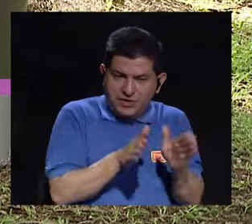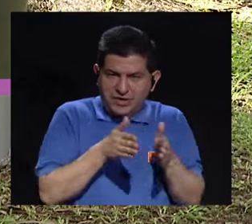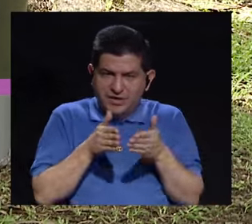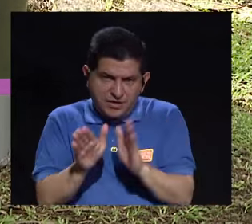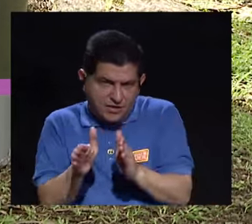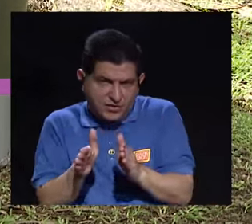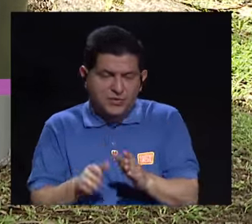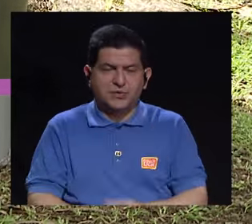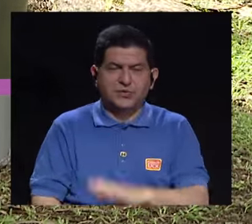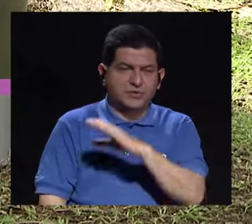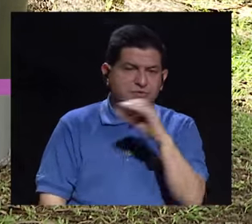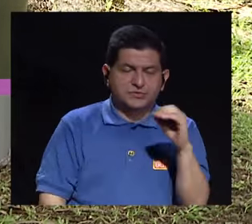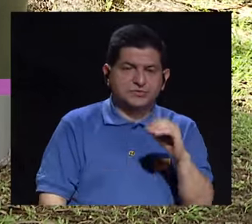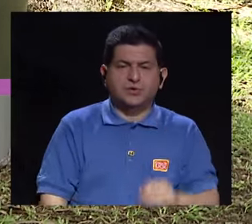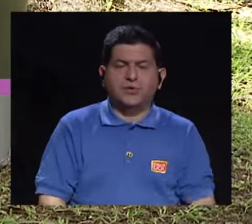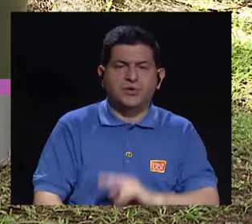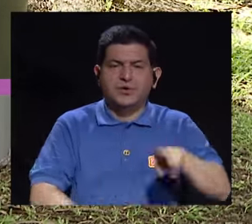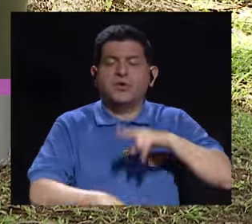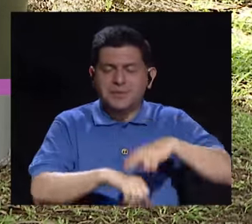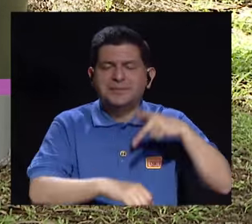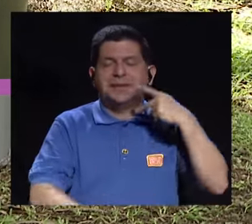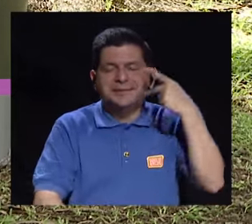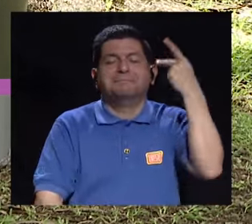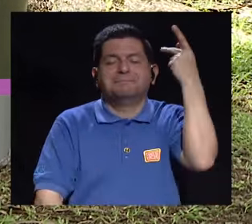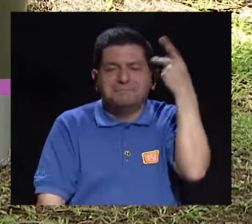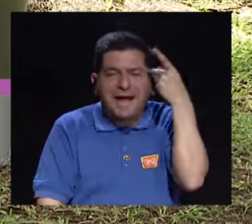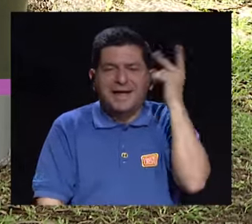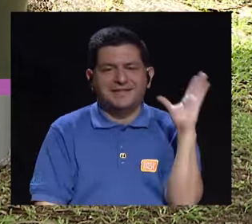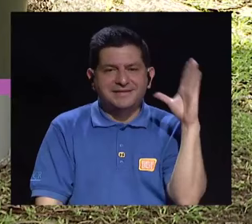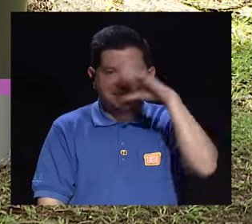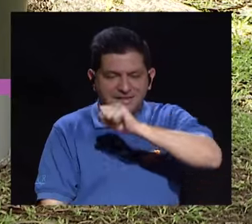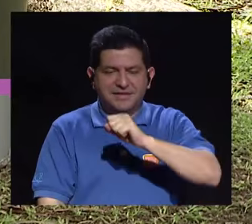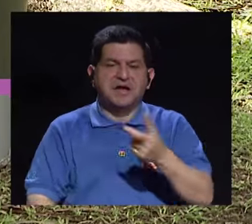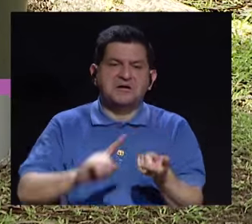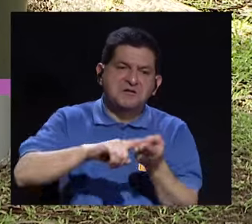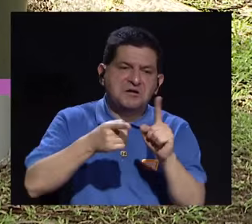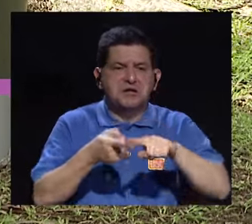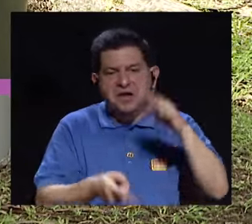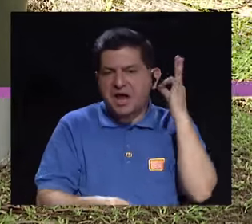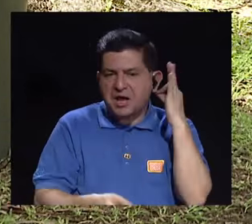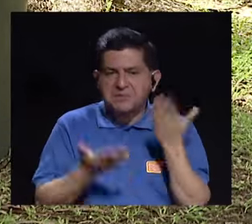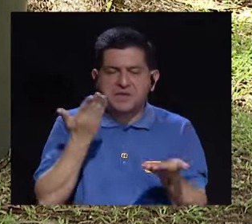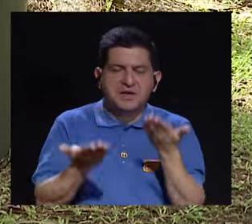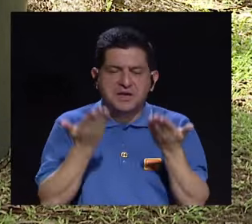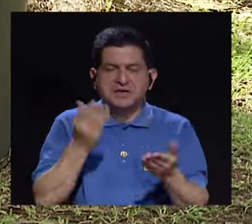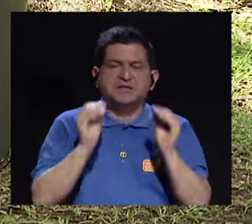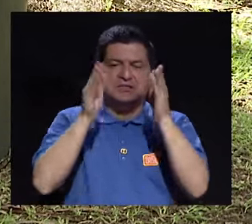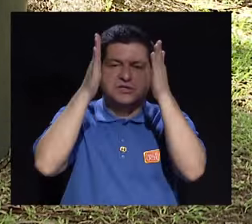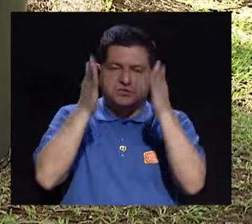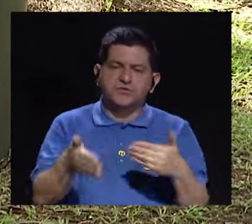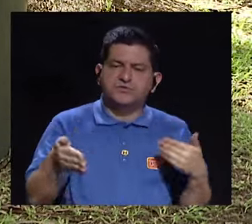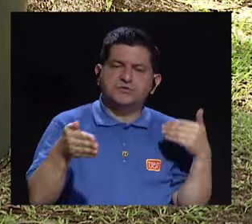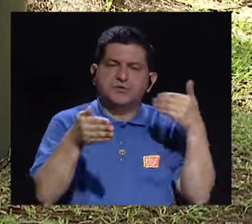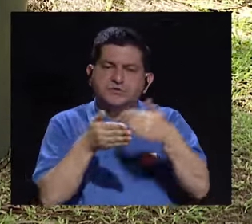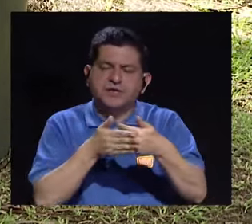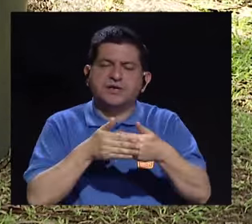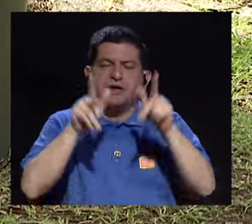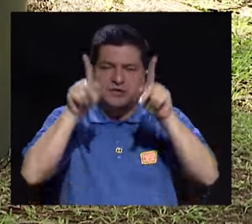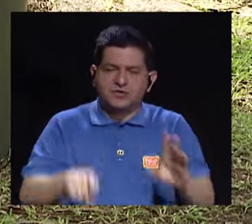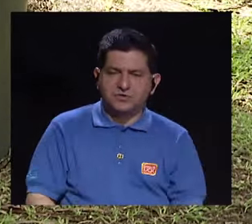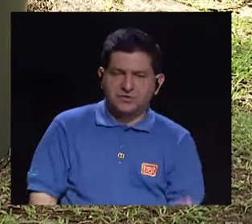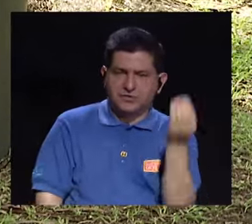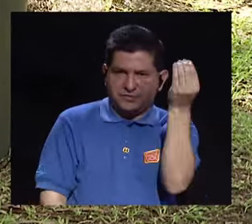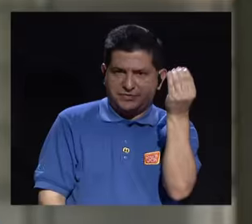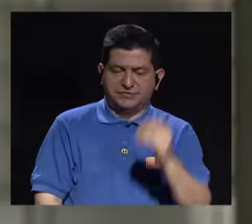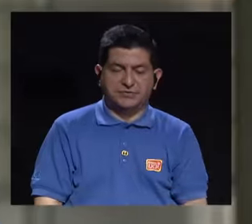a sus hijos o uno observa... Normalmente son los padres los que se pueden dar cuenta, a veces una amiga, la persona, un profesor que está muy cerca del